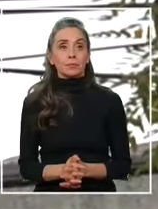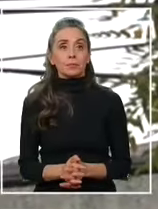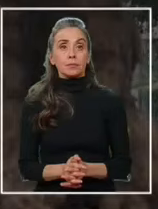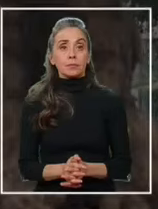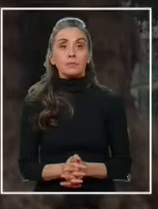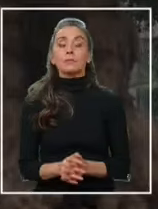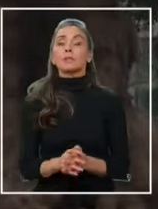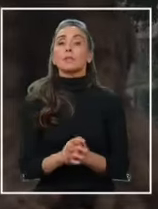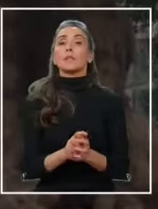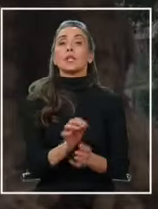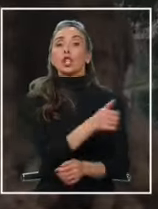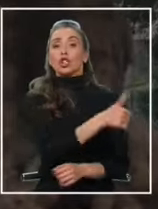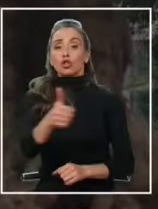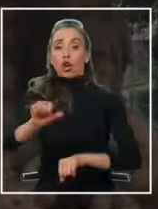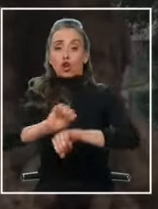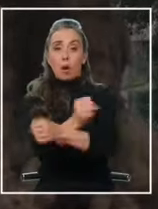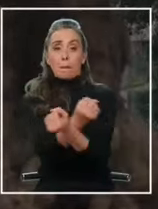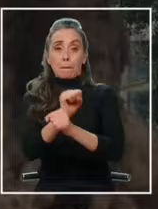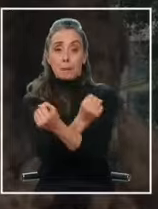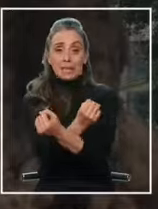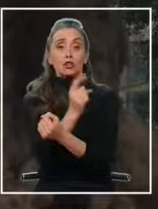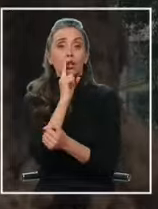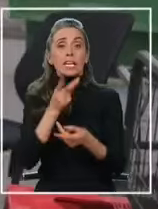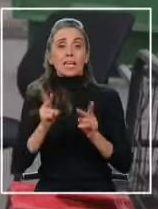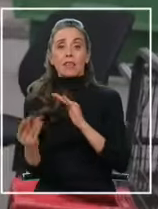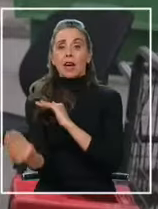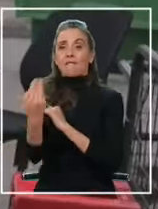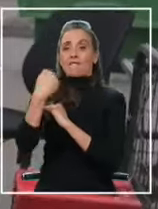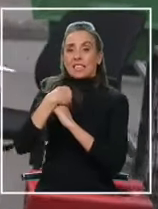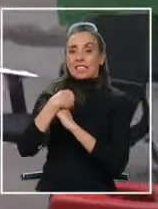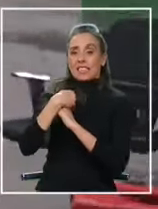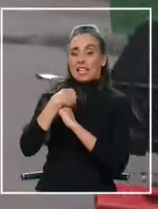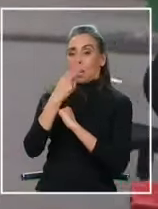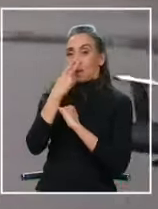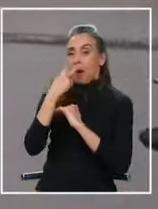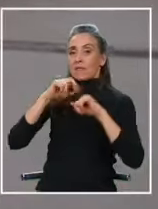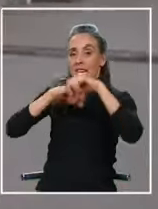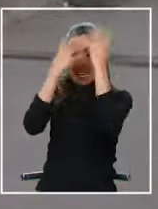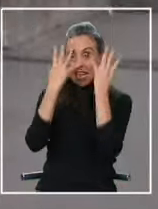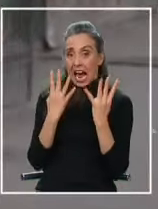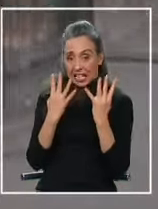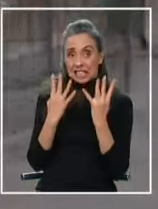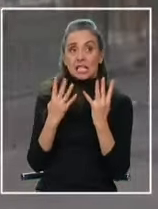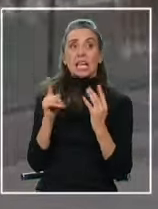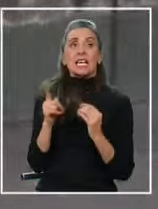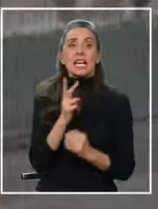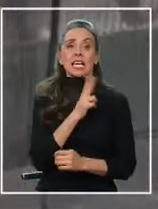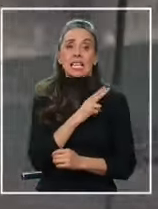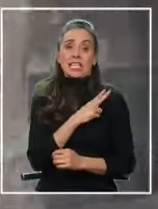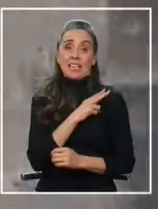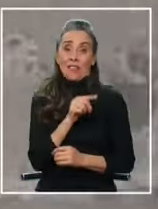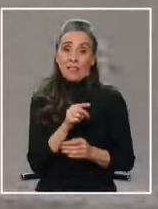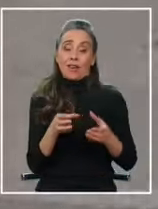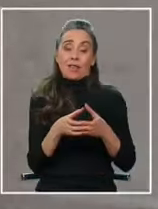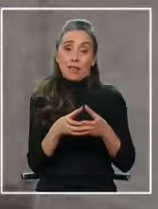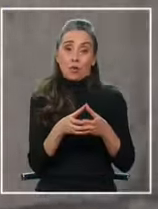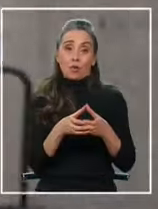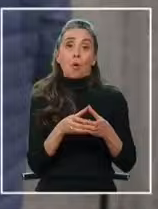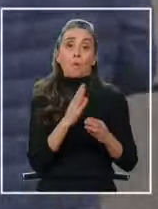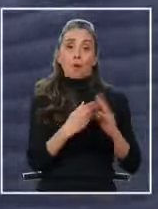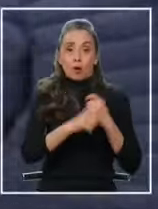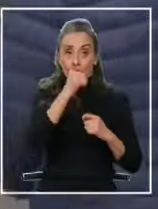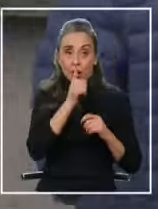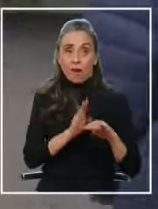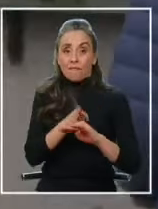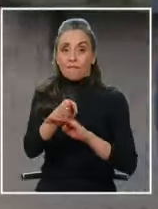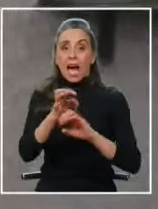todas las personas privadas de libertad tienen derecho a visitas era en medio de esas visitas que el líder operativo de esta organización venía a